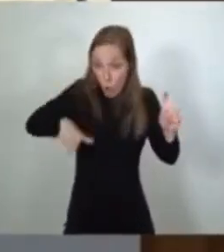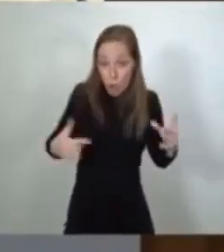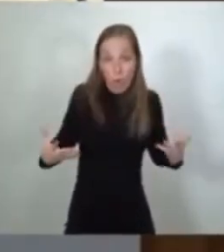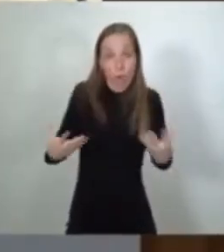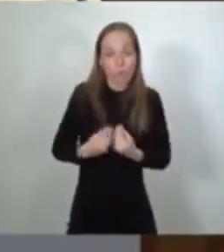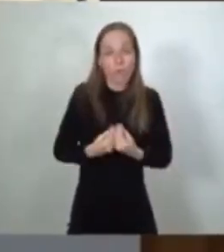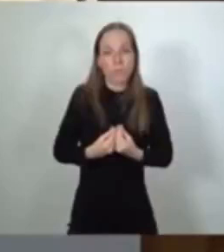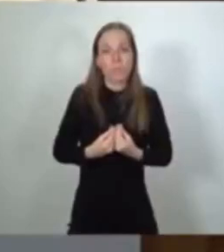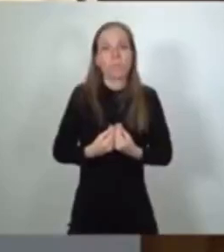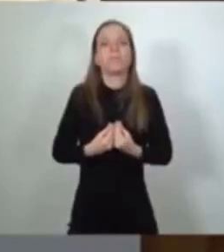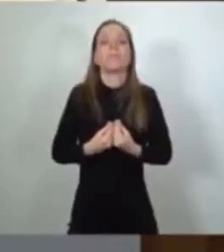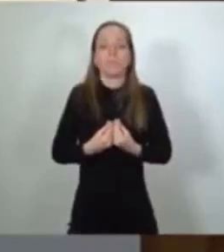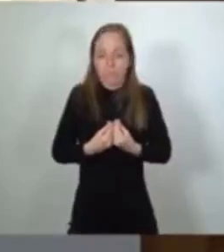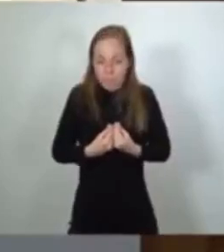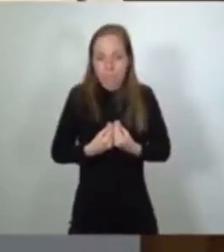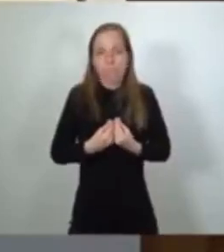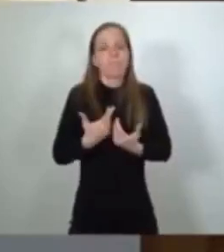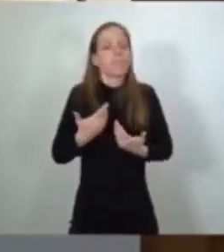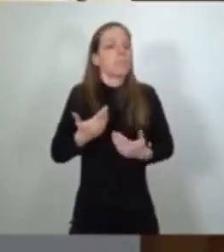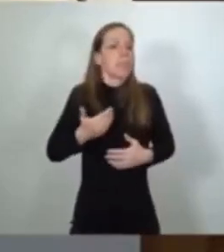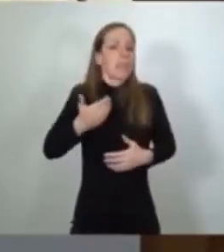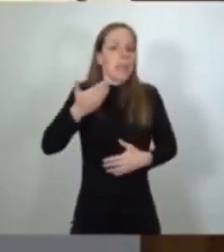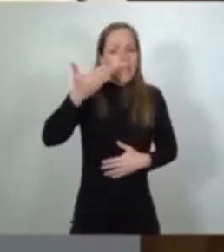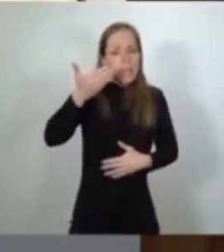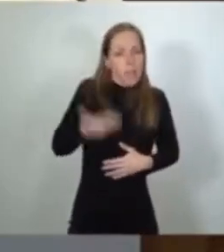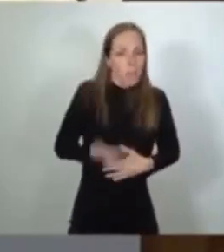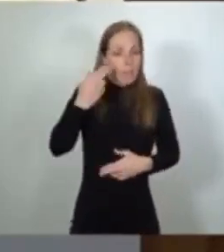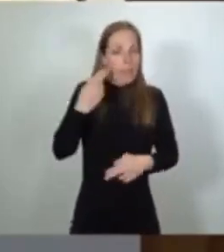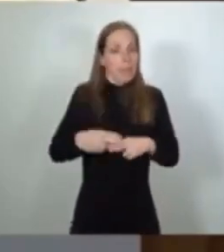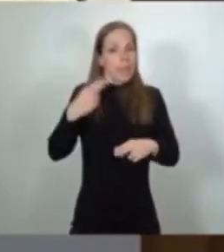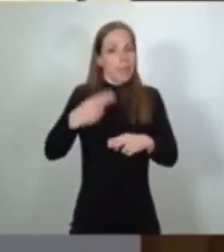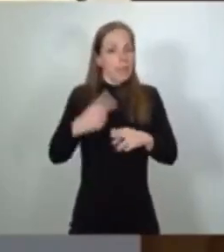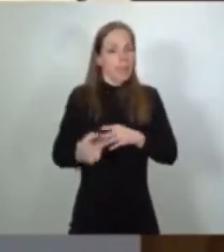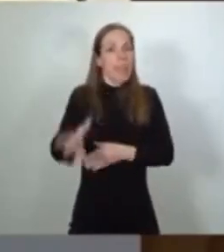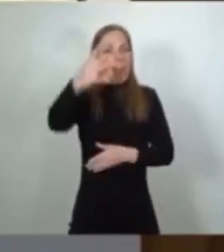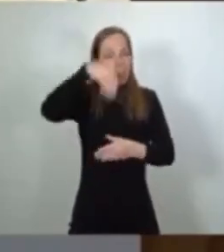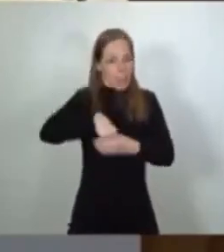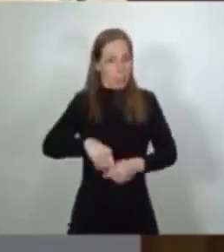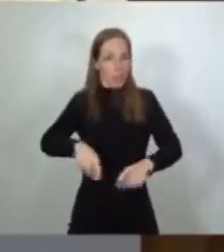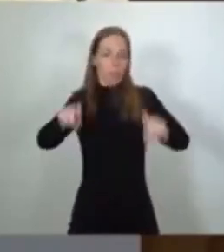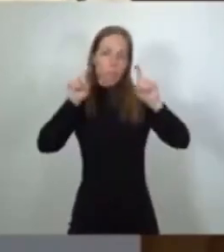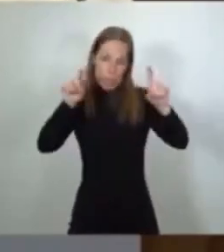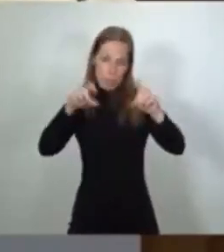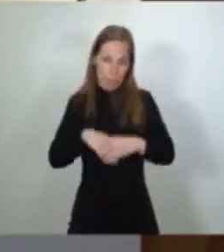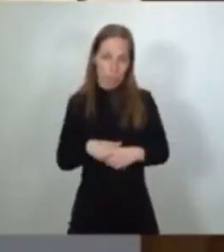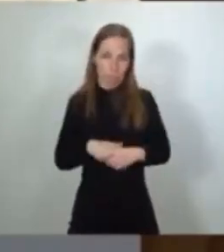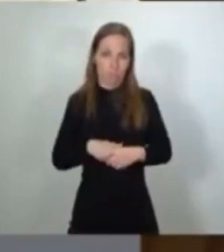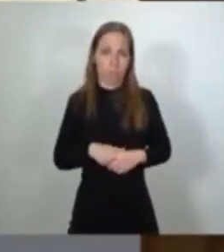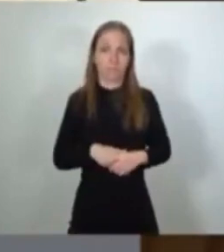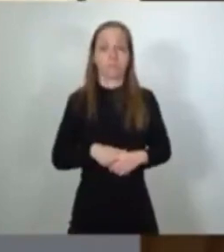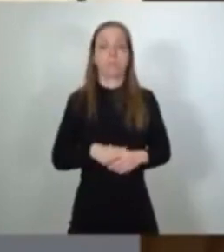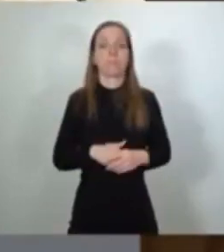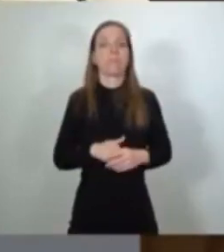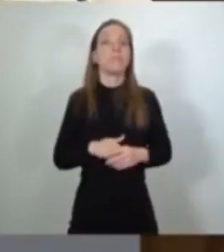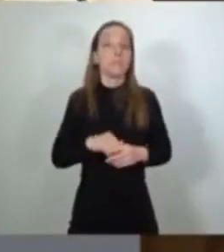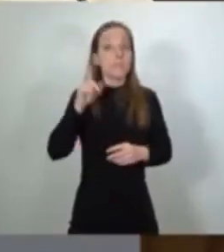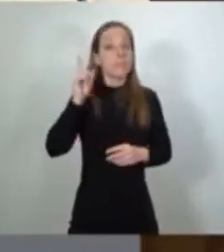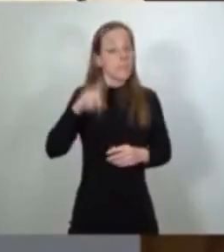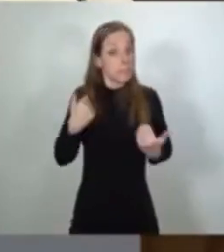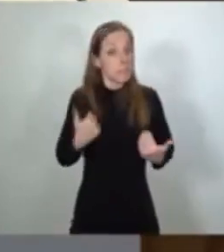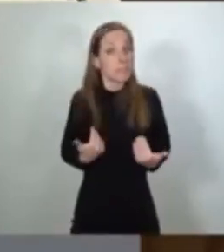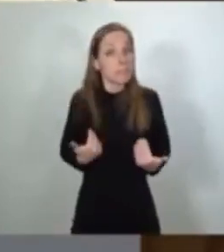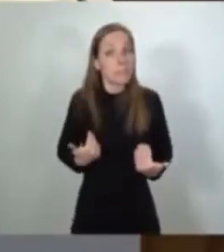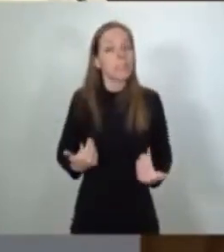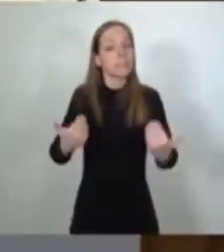había adquirido el peso y relevancia política en el seno del Gobierno de España. Es otra responsabilidad